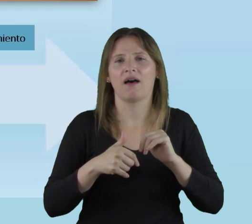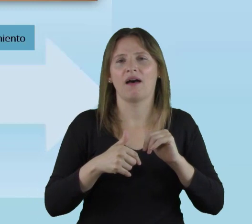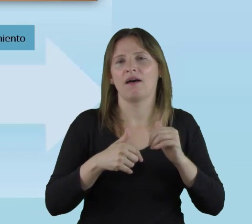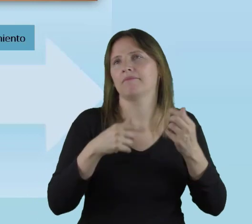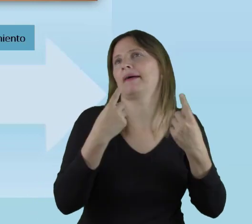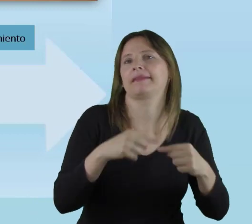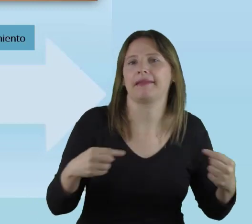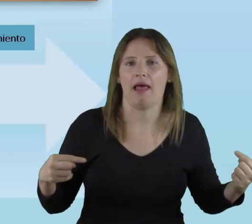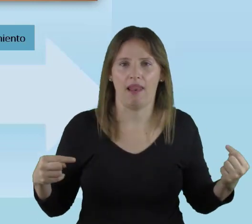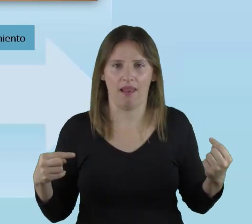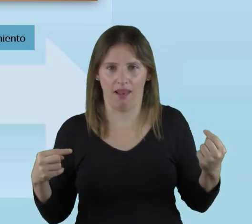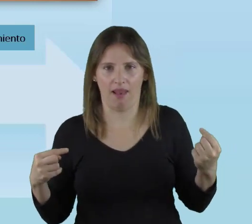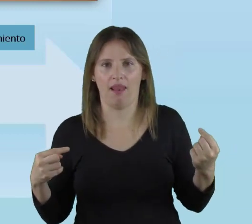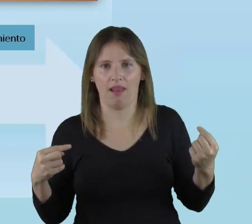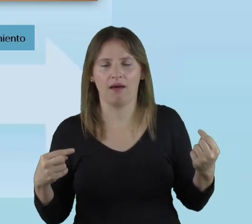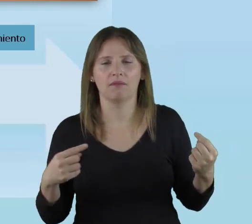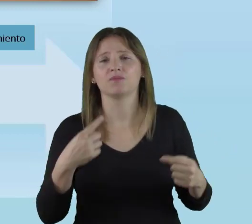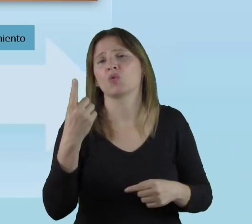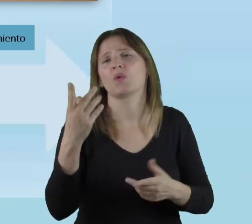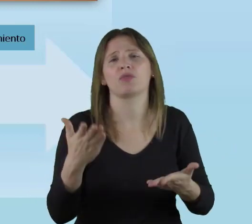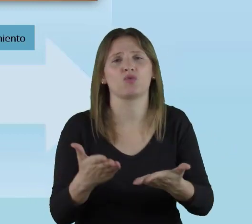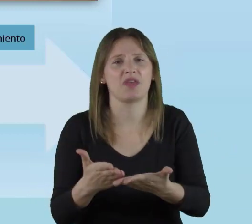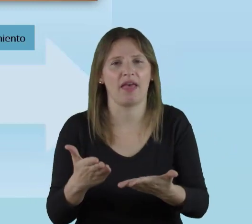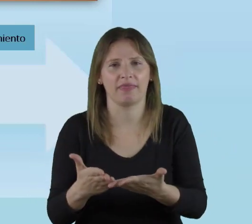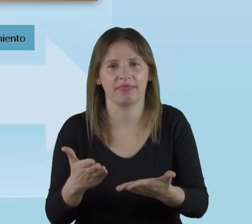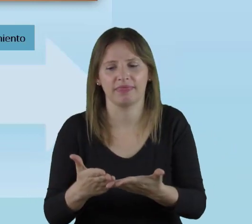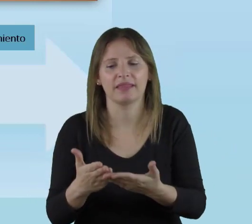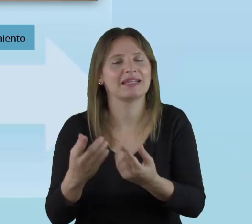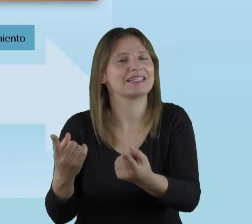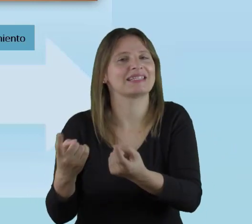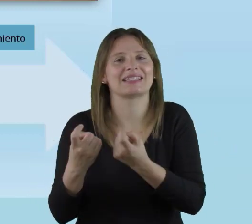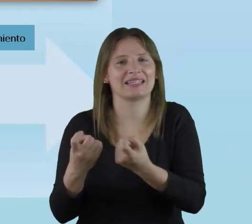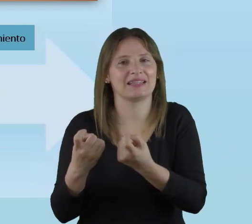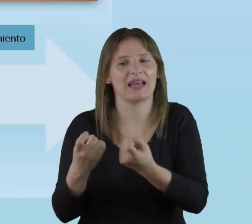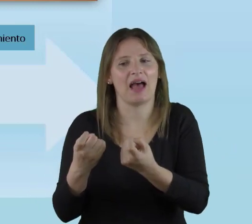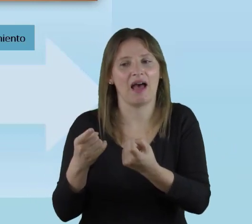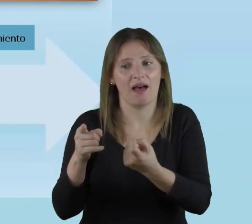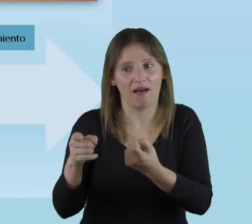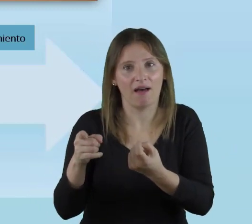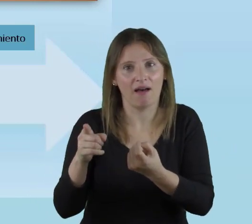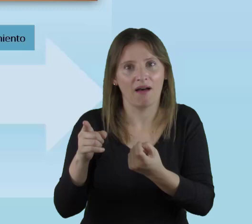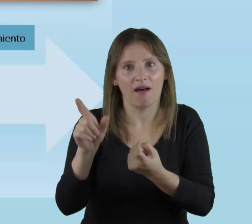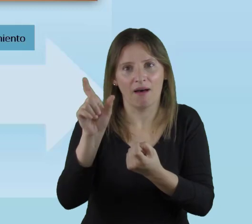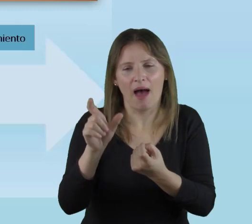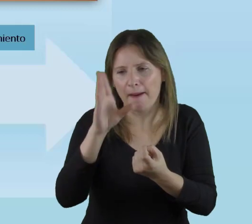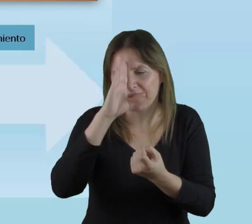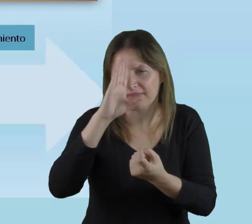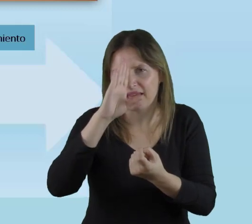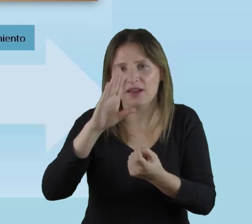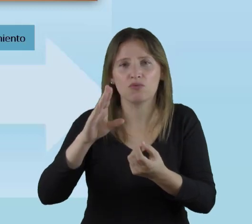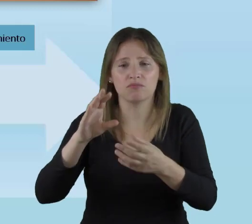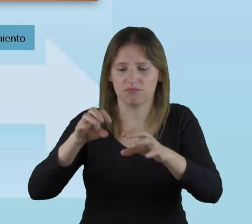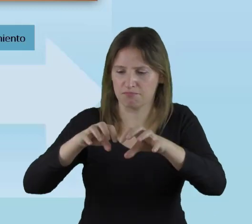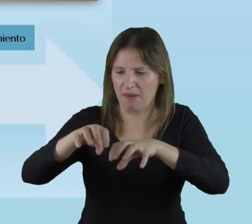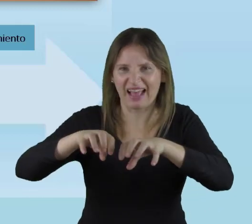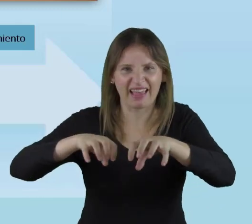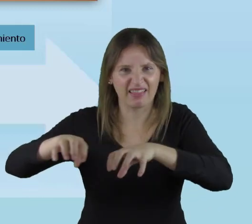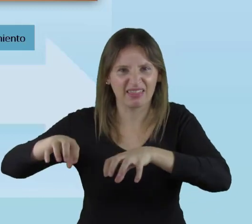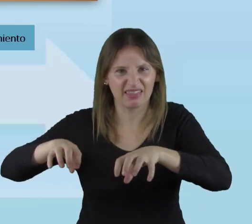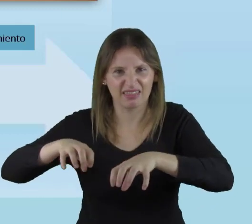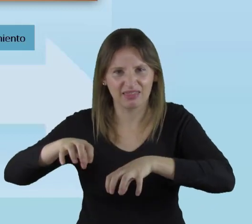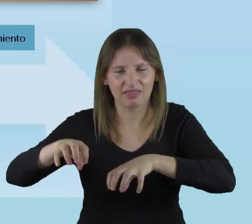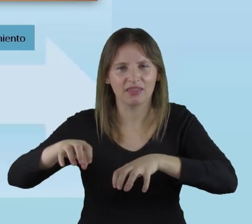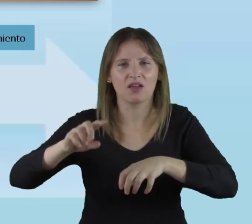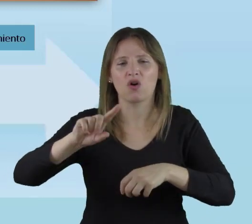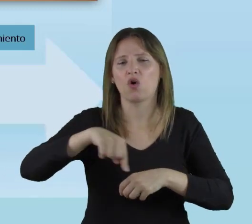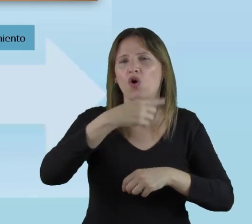por decir, si hablamos de materiales. Si un estudiante necesita para aprender una maqueta,